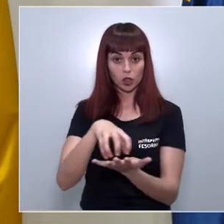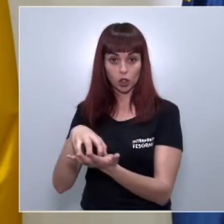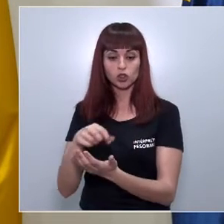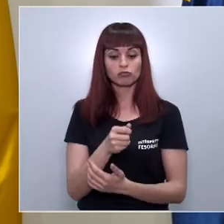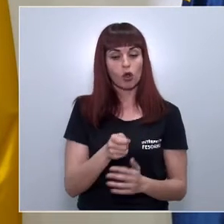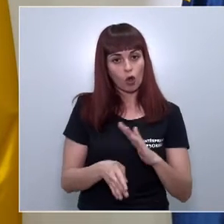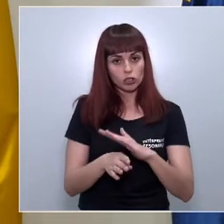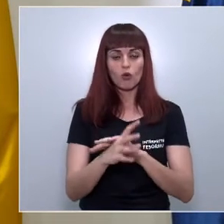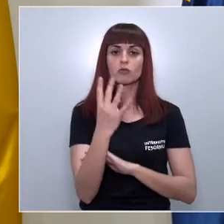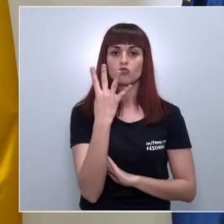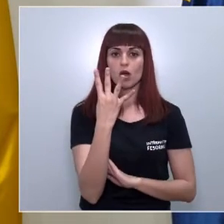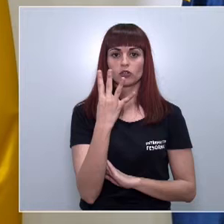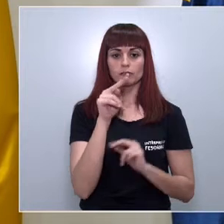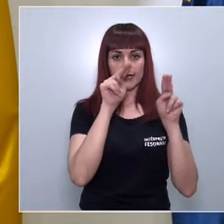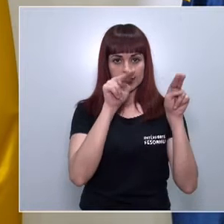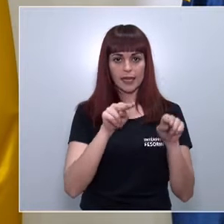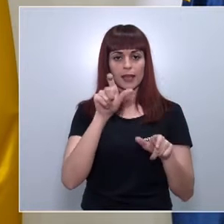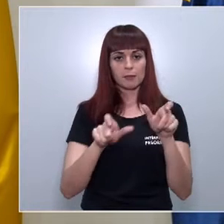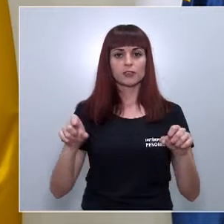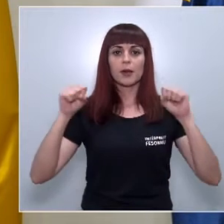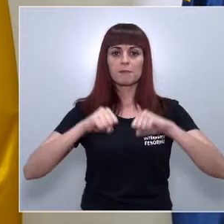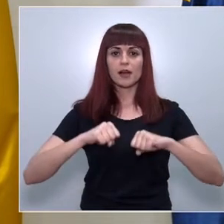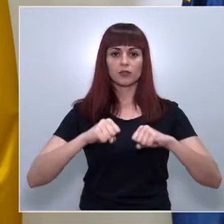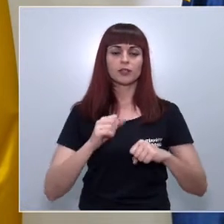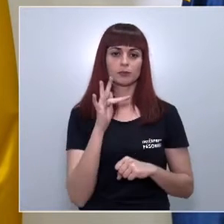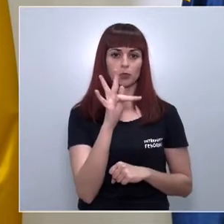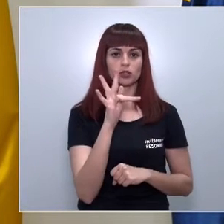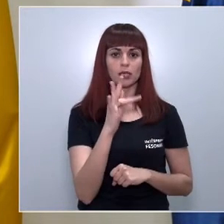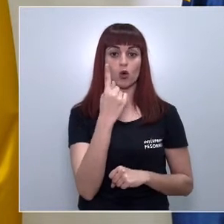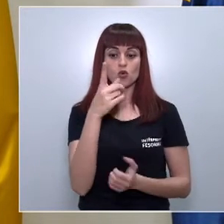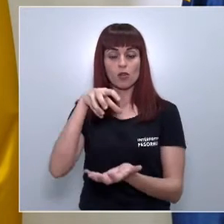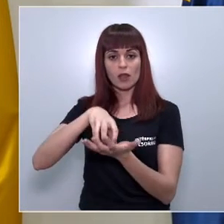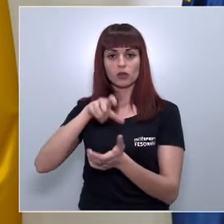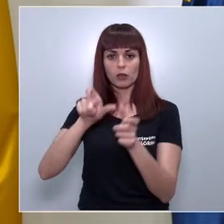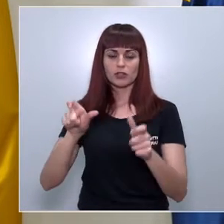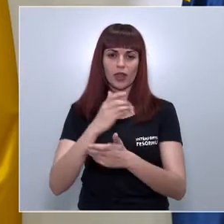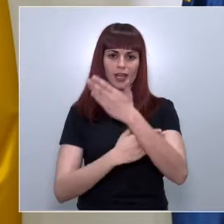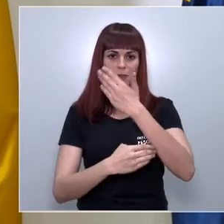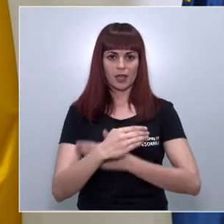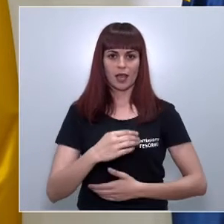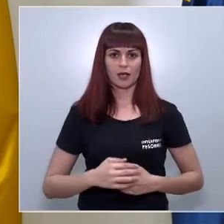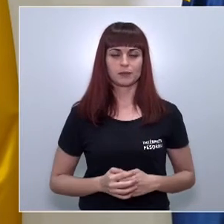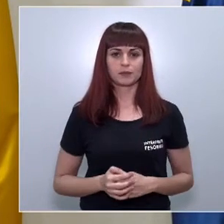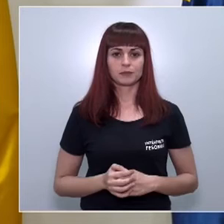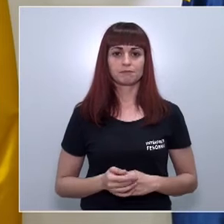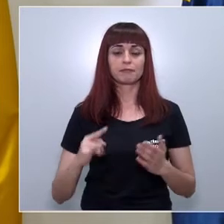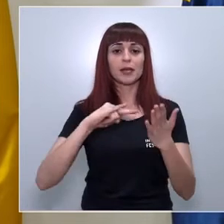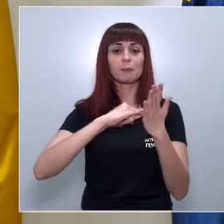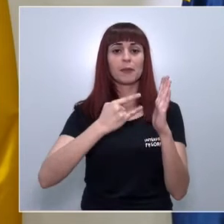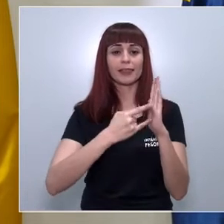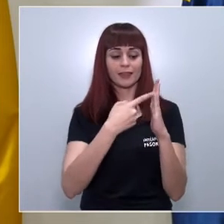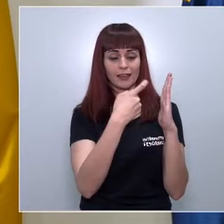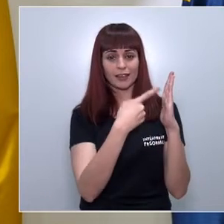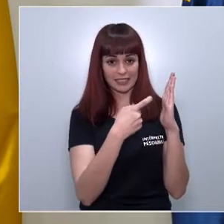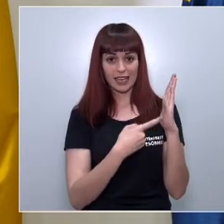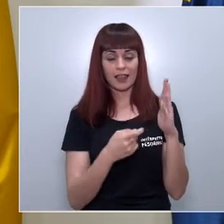siguen siendo cuatro, las residencias de personas mayores con casos positivos y un centro de personas con discapacidad. Para el plan de desescalada,